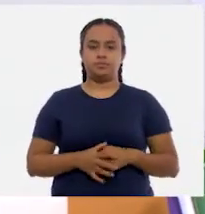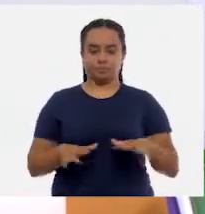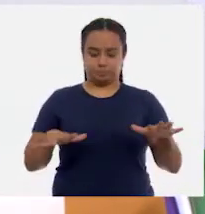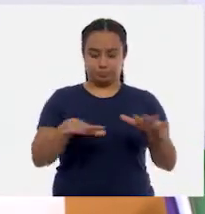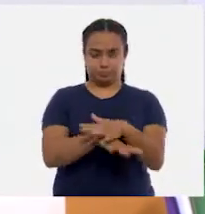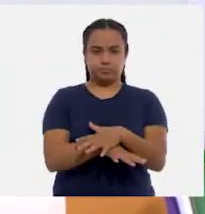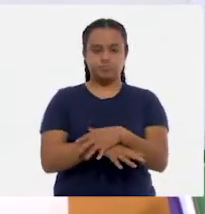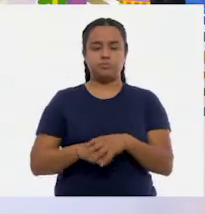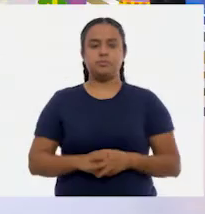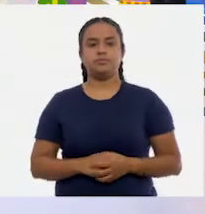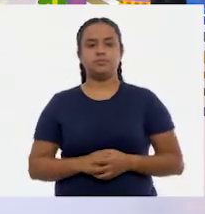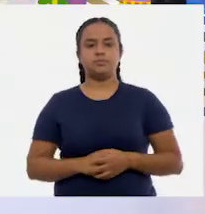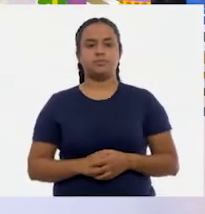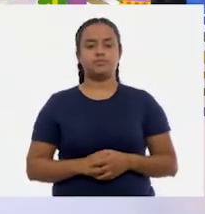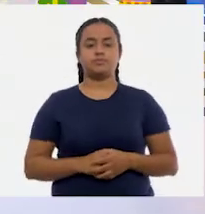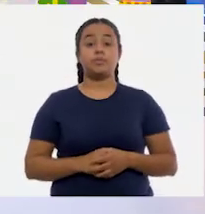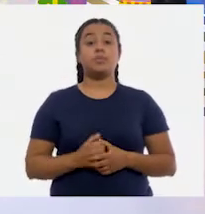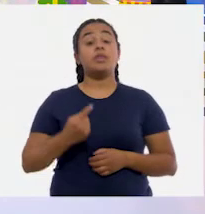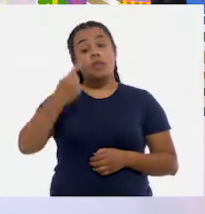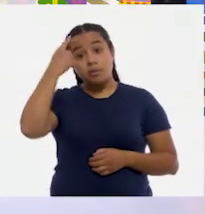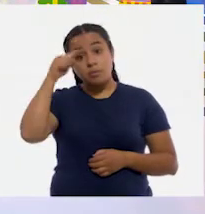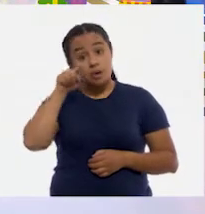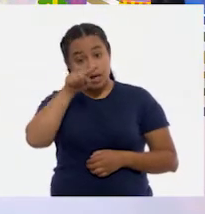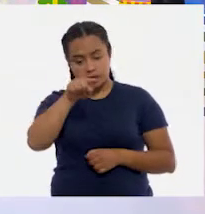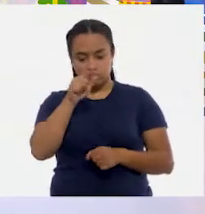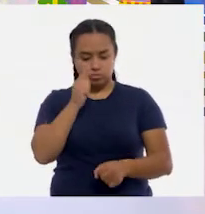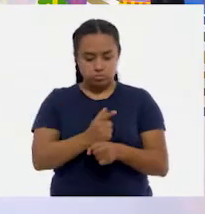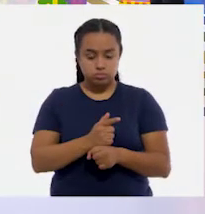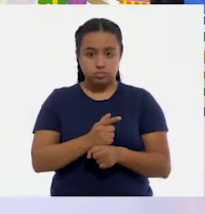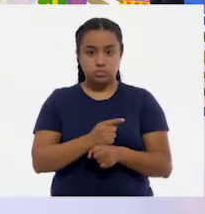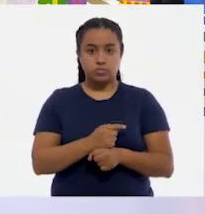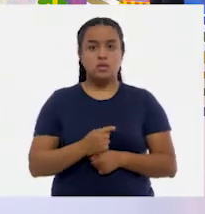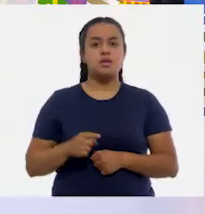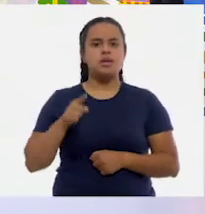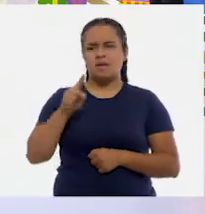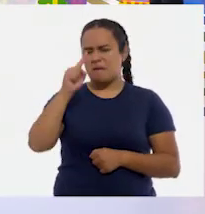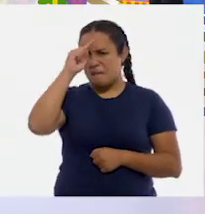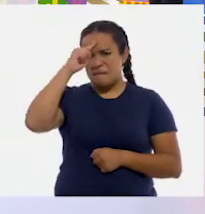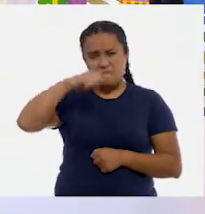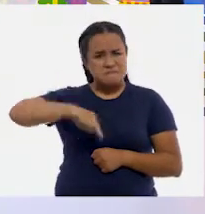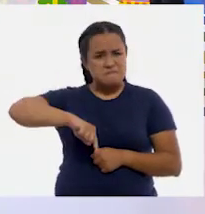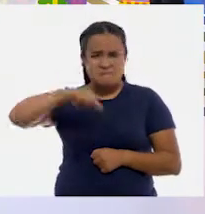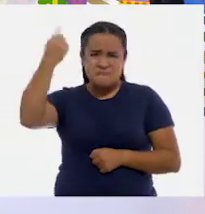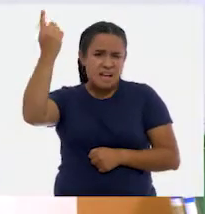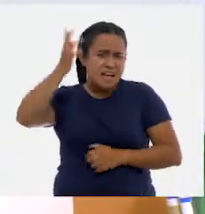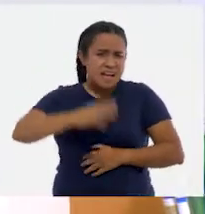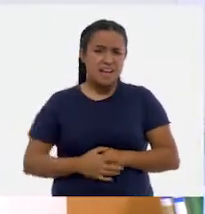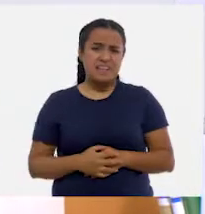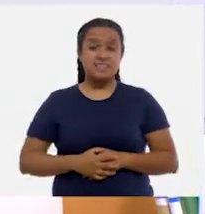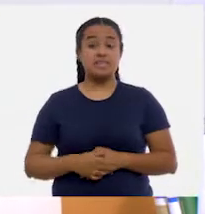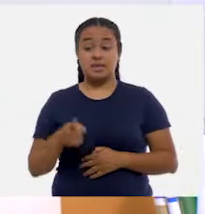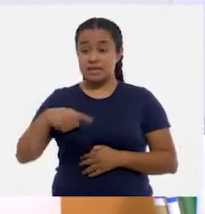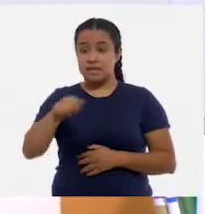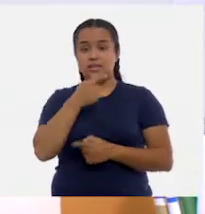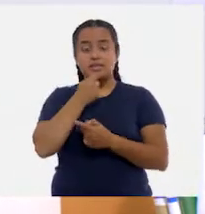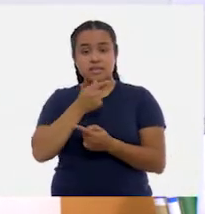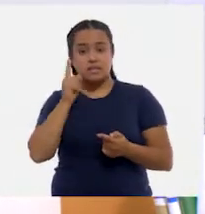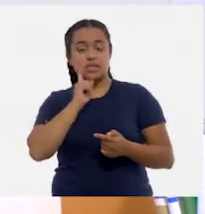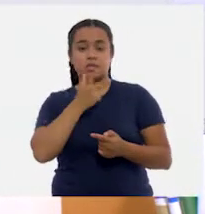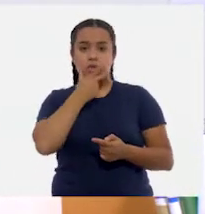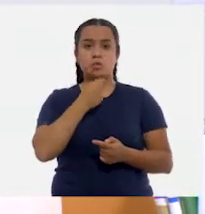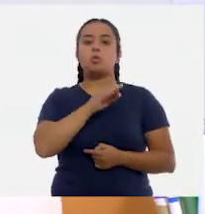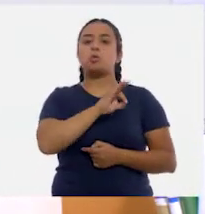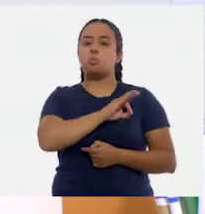para que te des cuenta que estaba facilísimo y que las niñas y los niños también